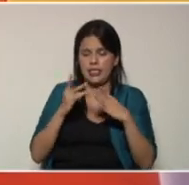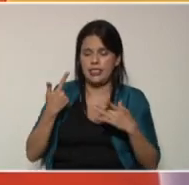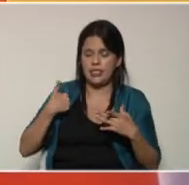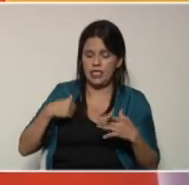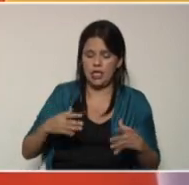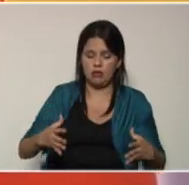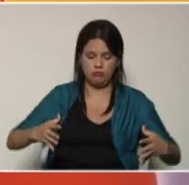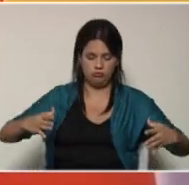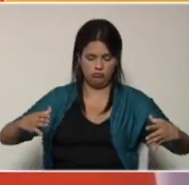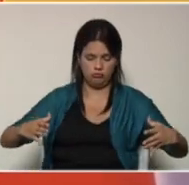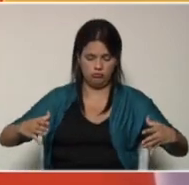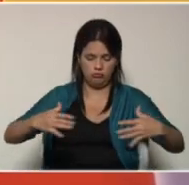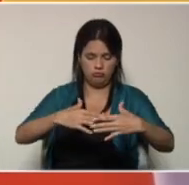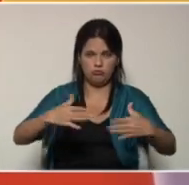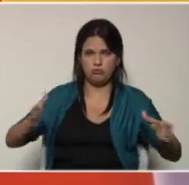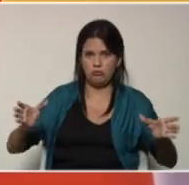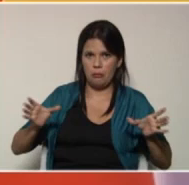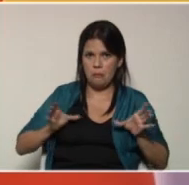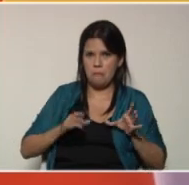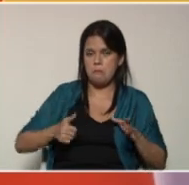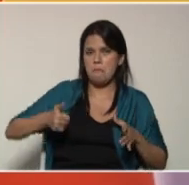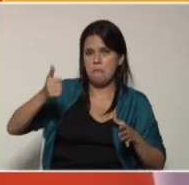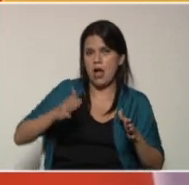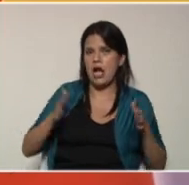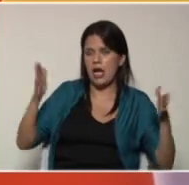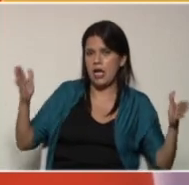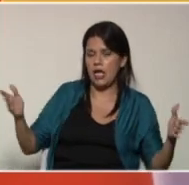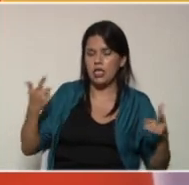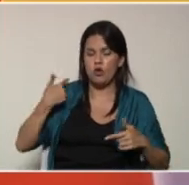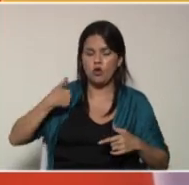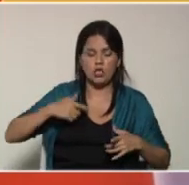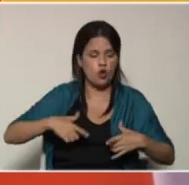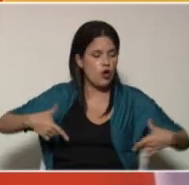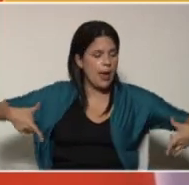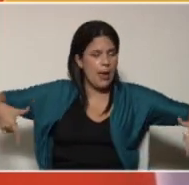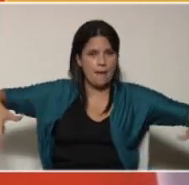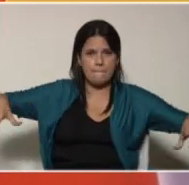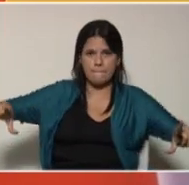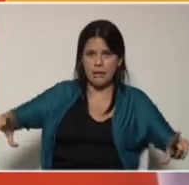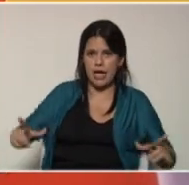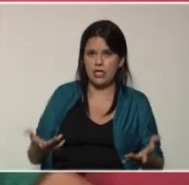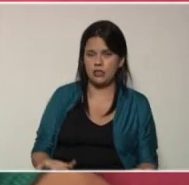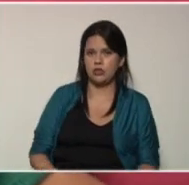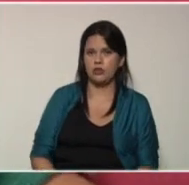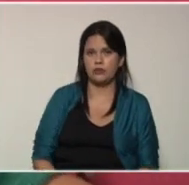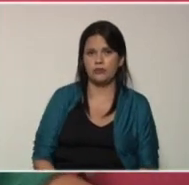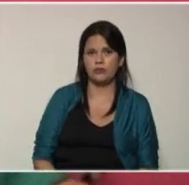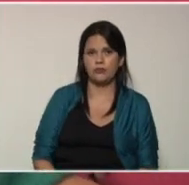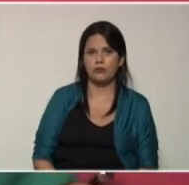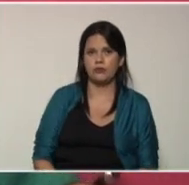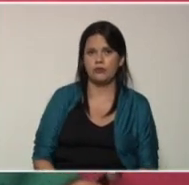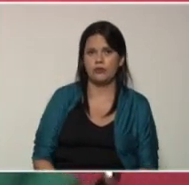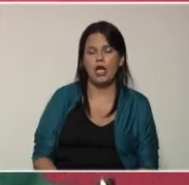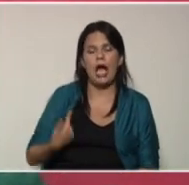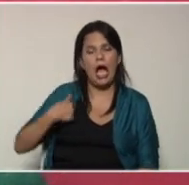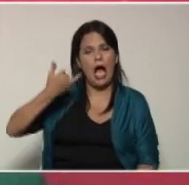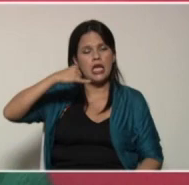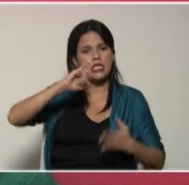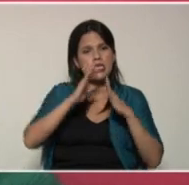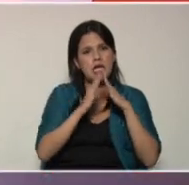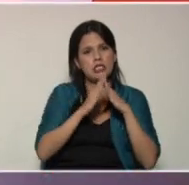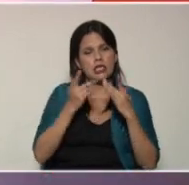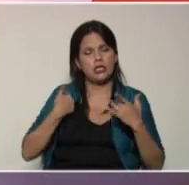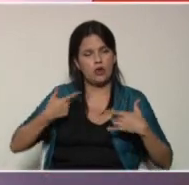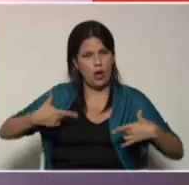matero una maceta también exactamente o tienen un espacio hay muchos hogares que tienen el privilegio de tener un espacio